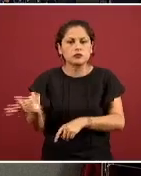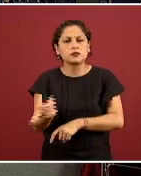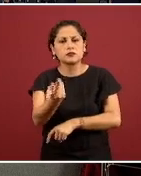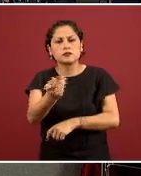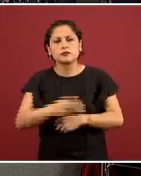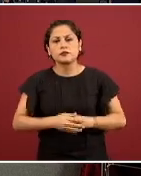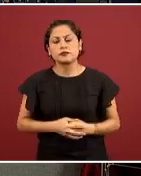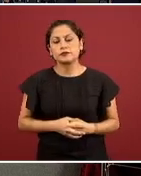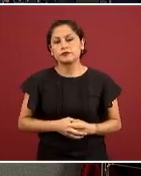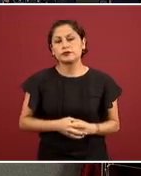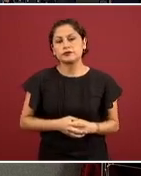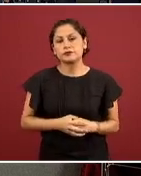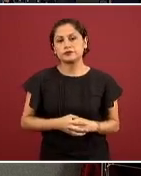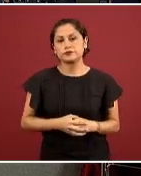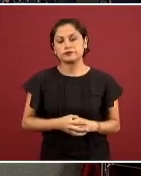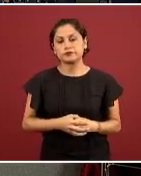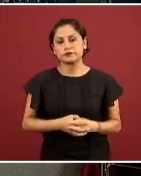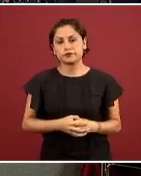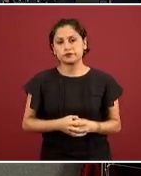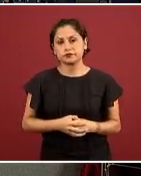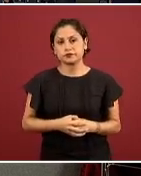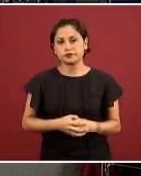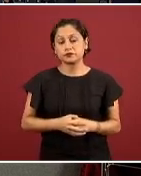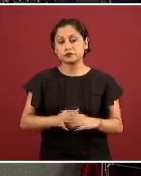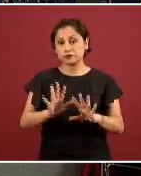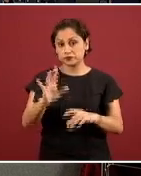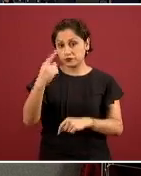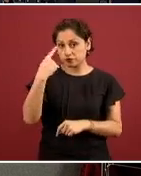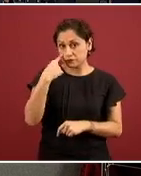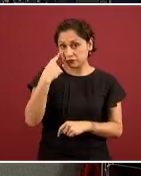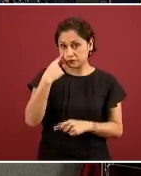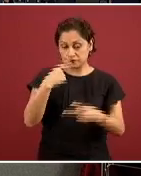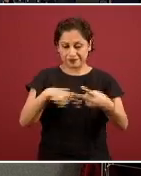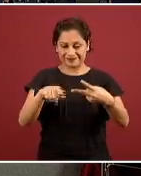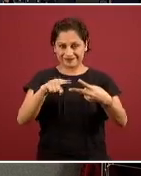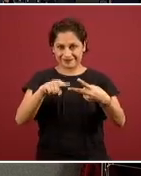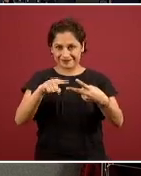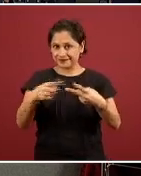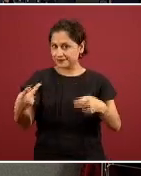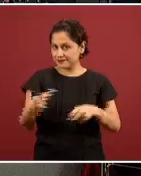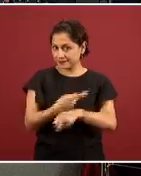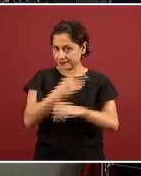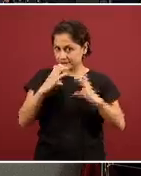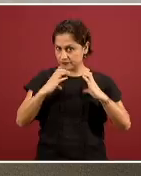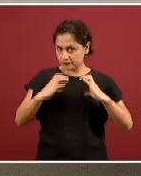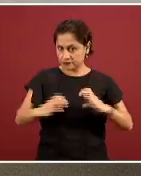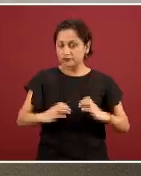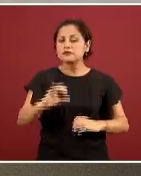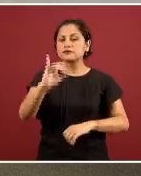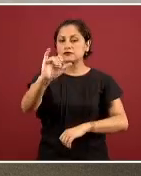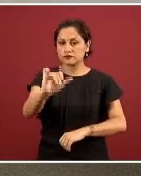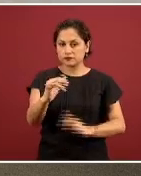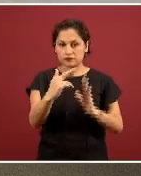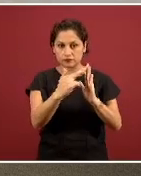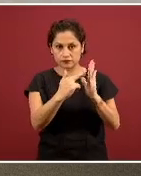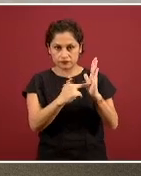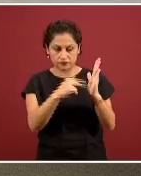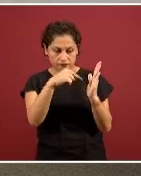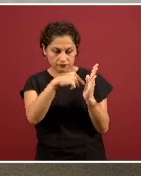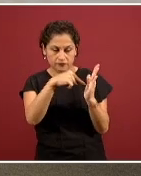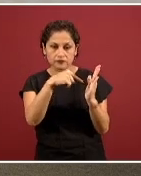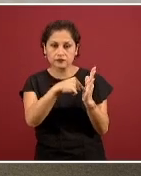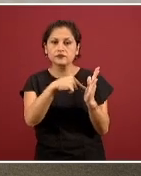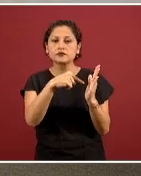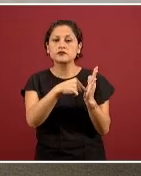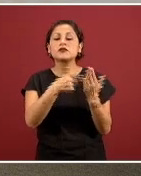Sí, ¿quieres contestar? Sí, en el caso de la segunda pregunta efectivamente en el lineamiento para el manejo de